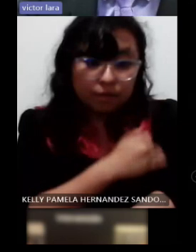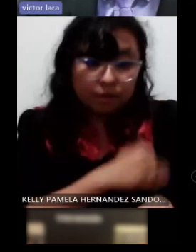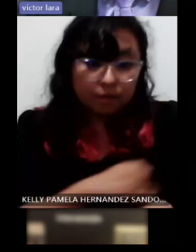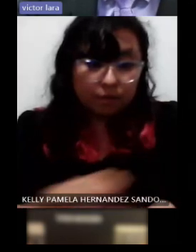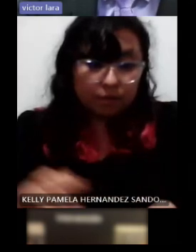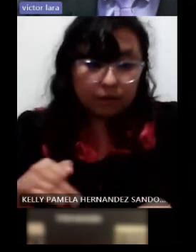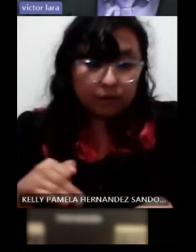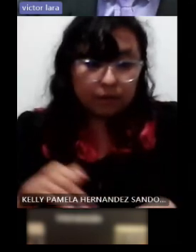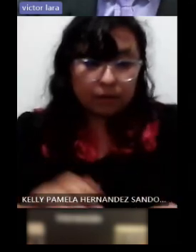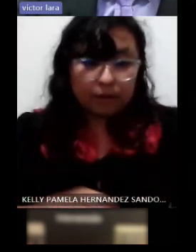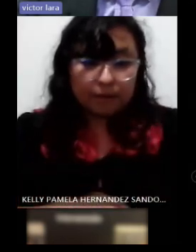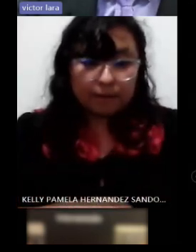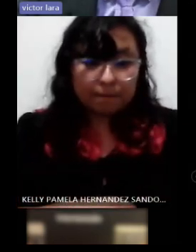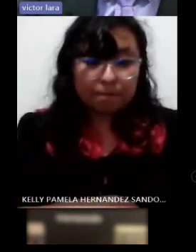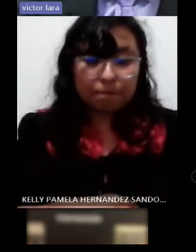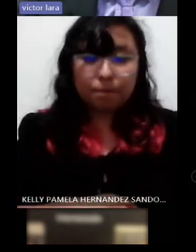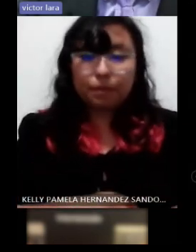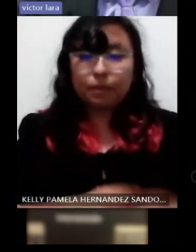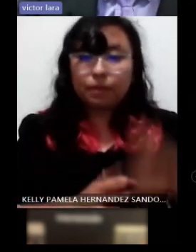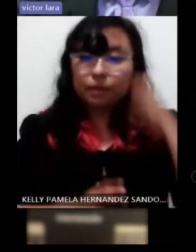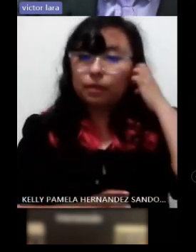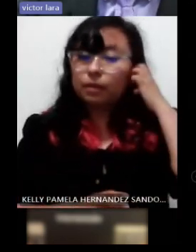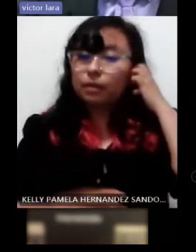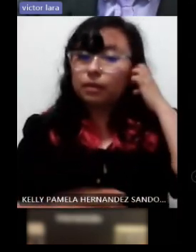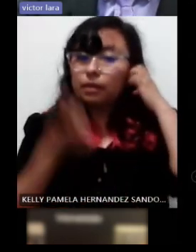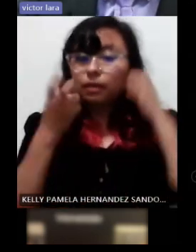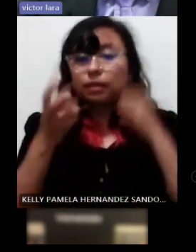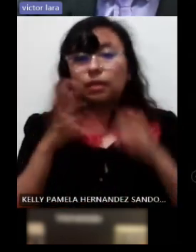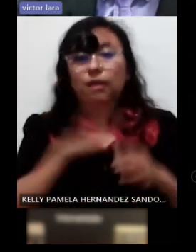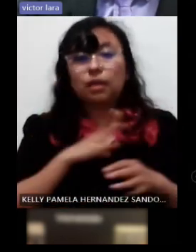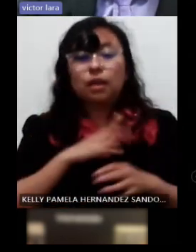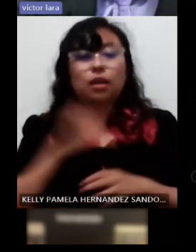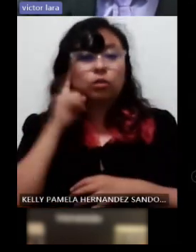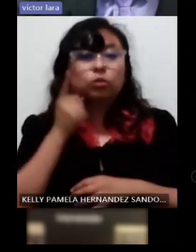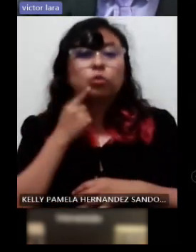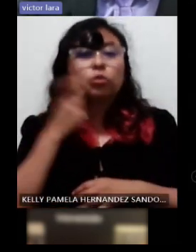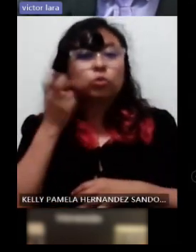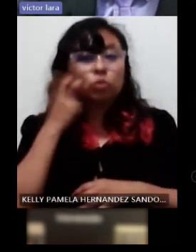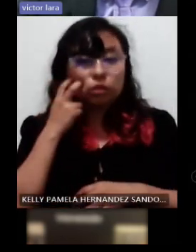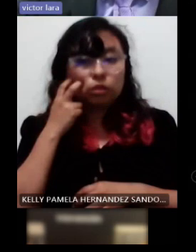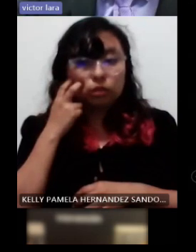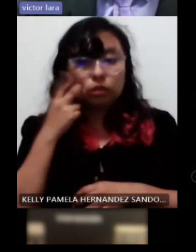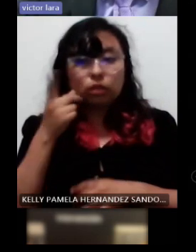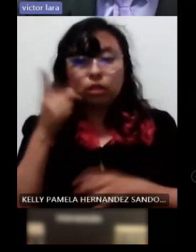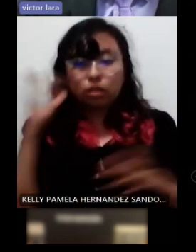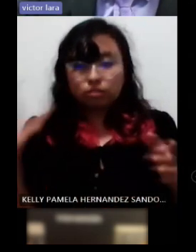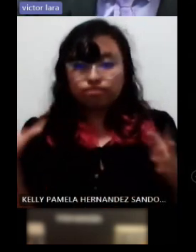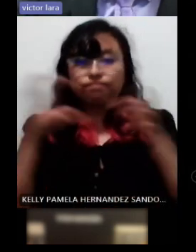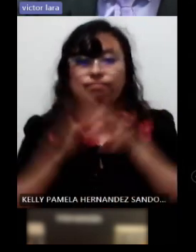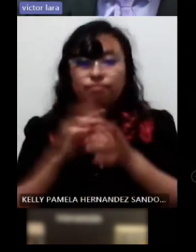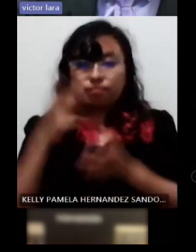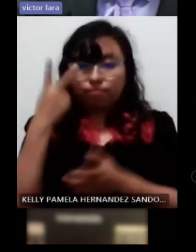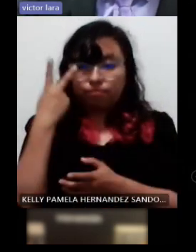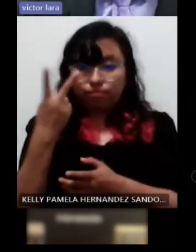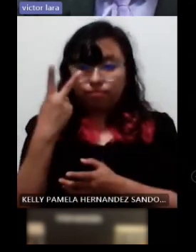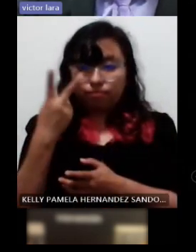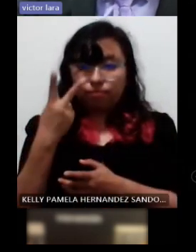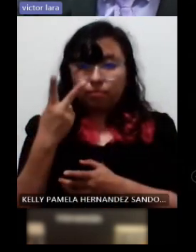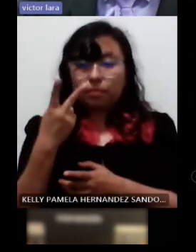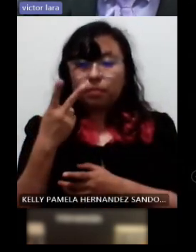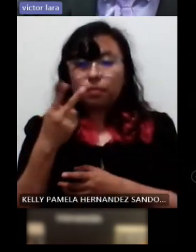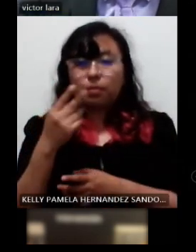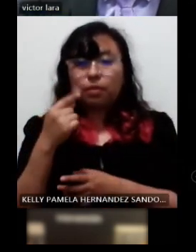lengua de señas táctil ya que pues es una paciente sordo-siega y se conjuntan estas dos características de intensidad